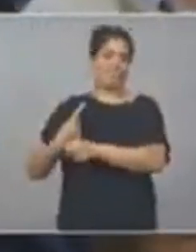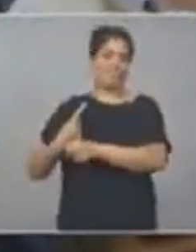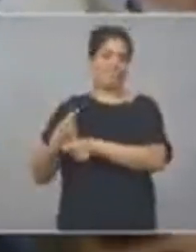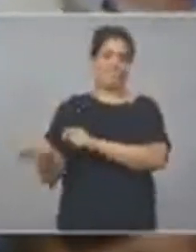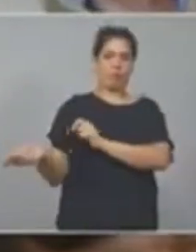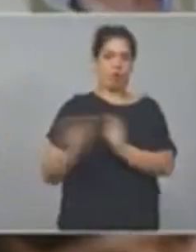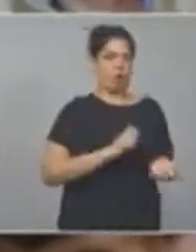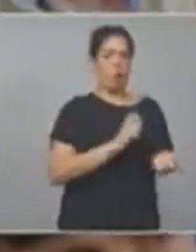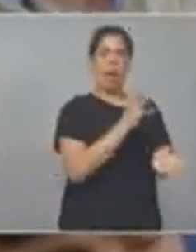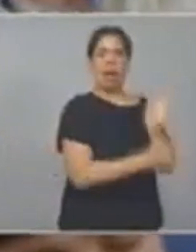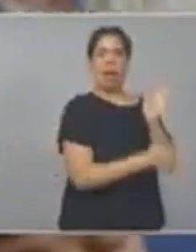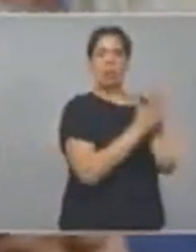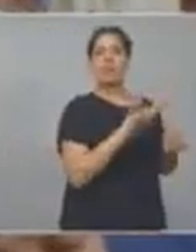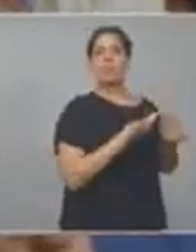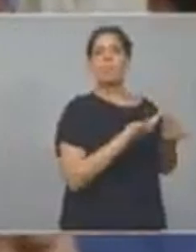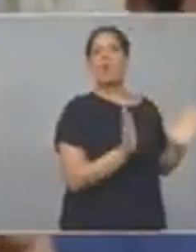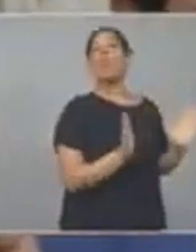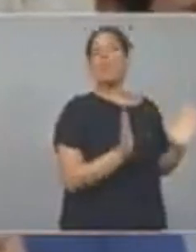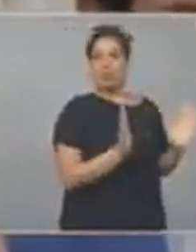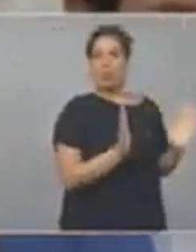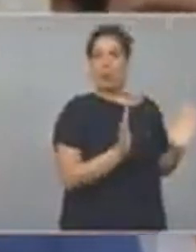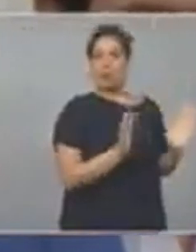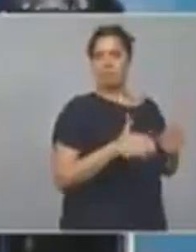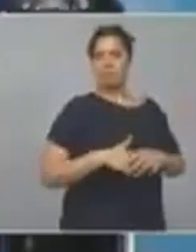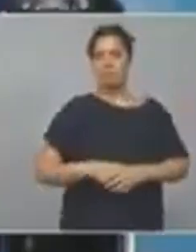y que siempre habían podido afrontar.